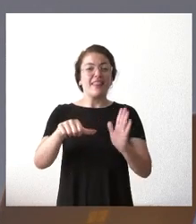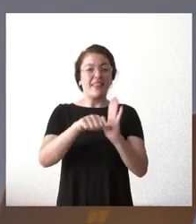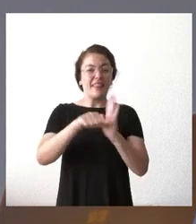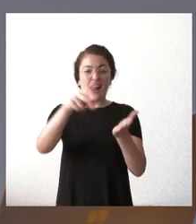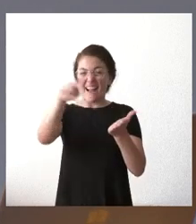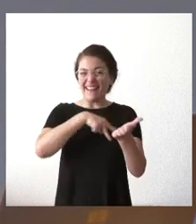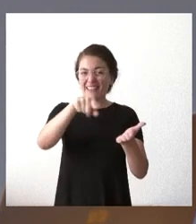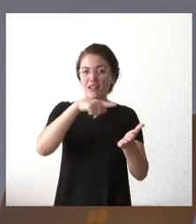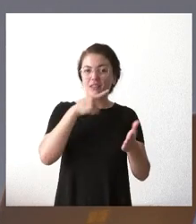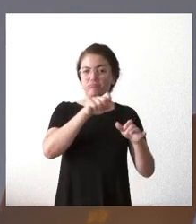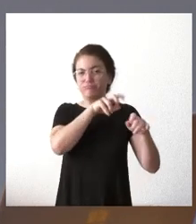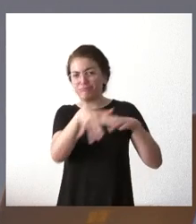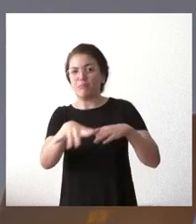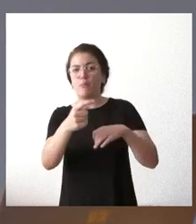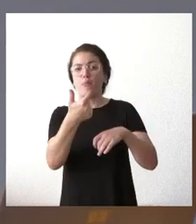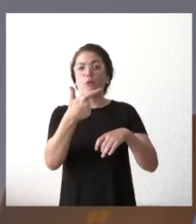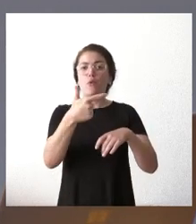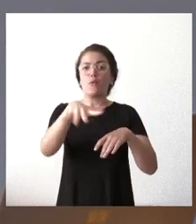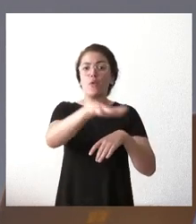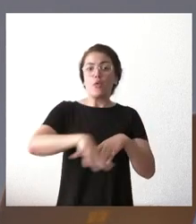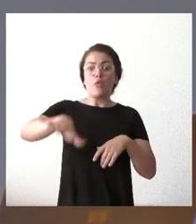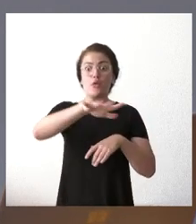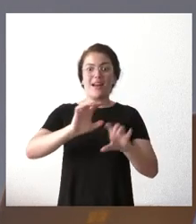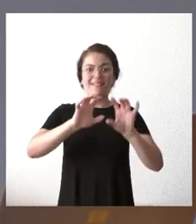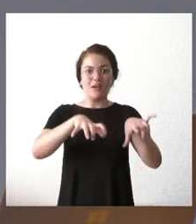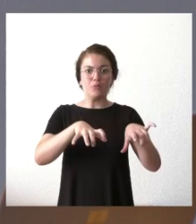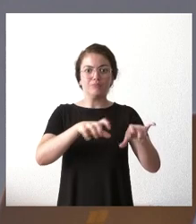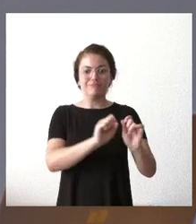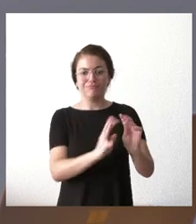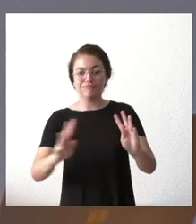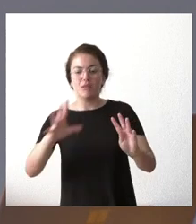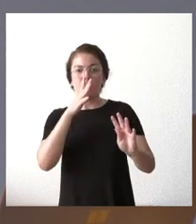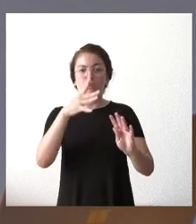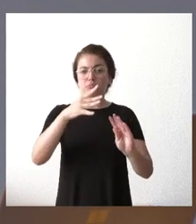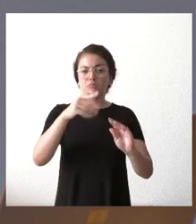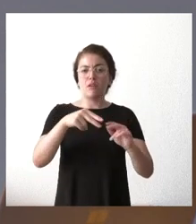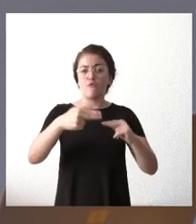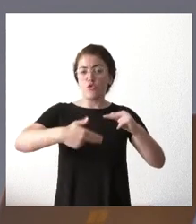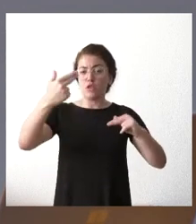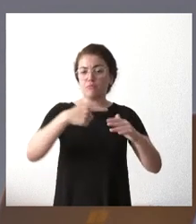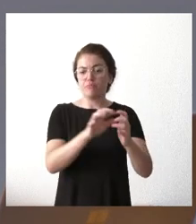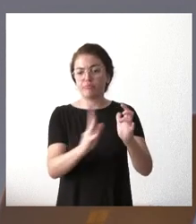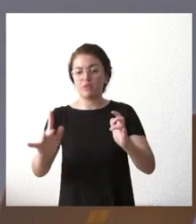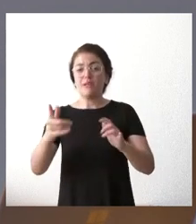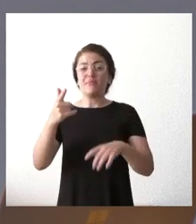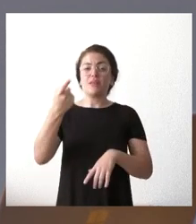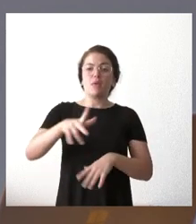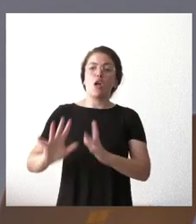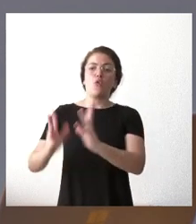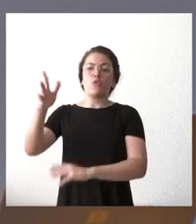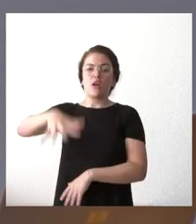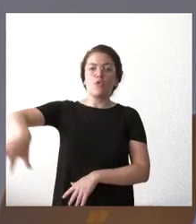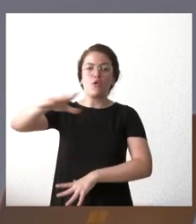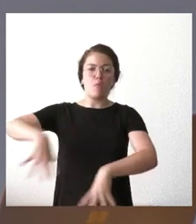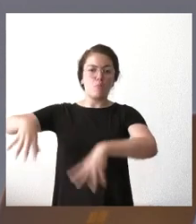tiende a entrar o ha tendido a entrar a Puente Domingo Flores, a León, por el límite, Puente Domingo Flores, y el de los montes de Valdueza. Hay que decir que